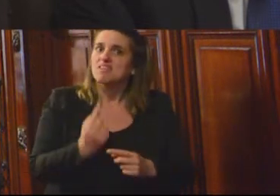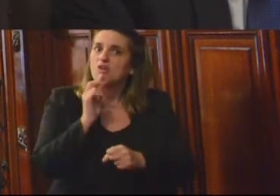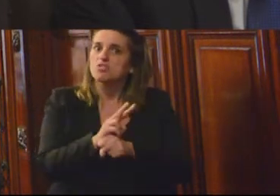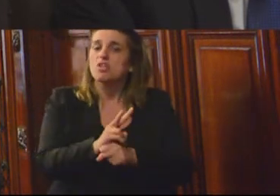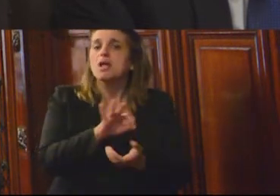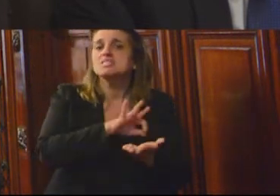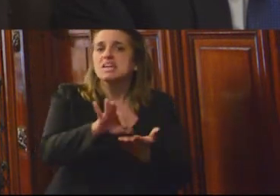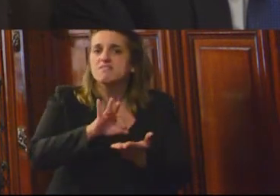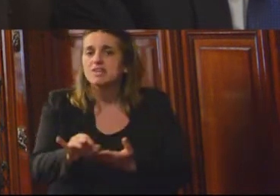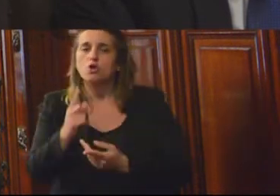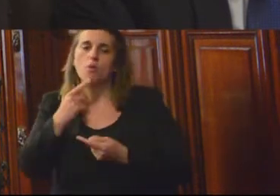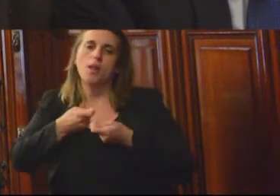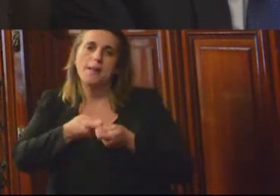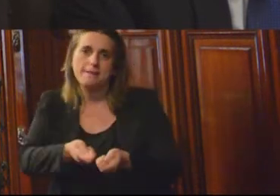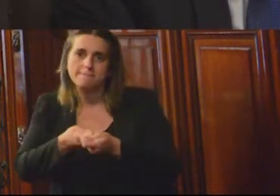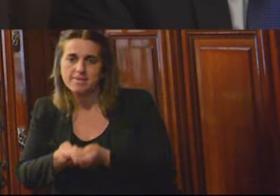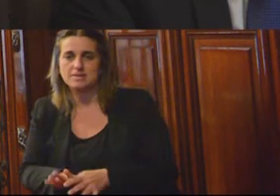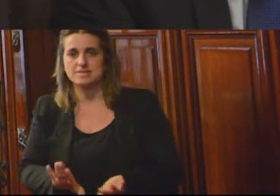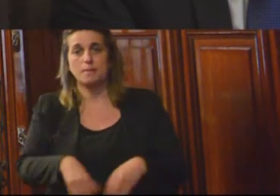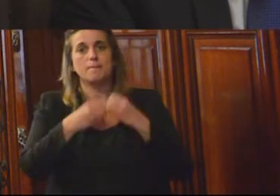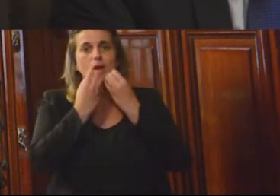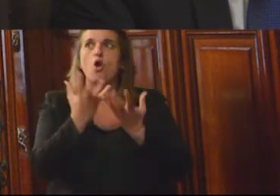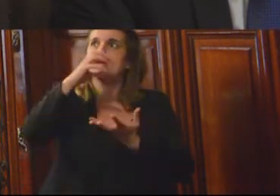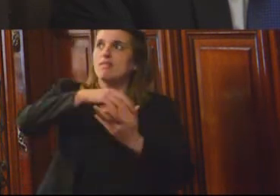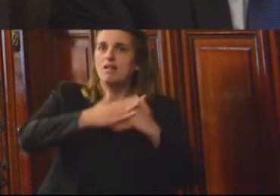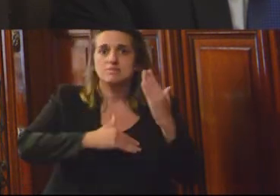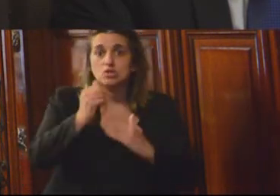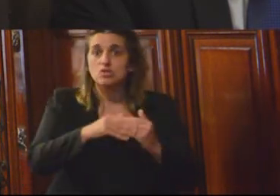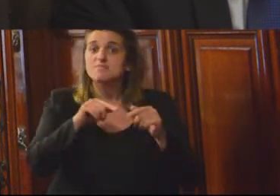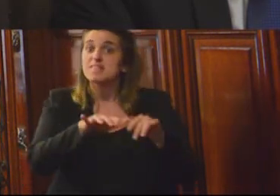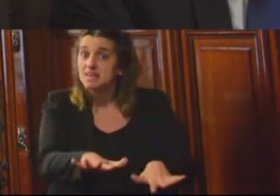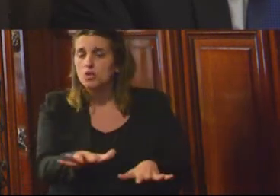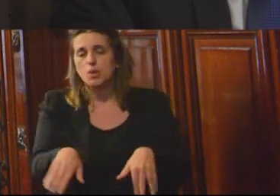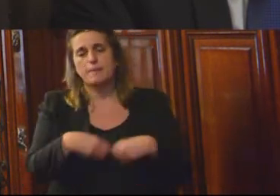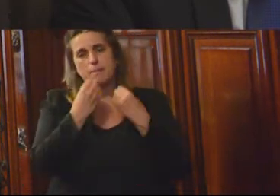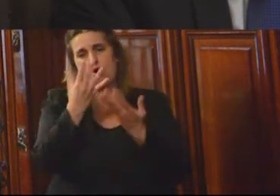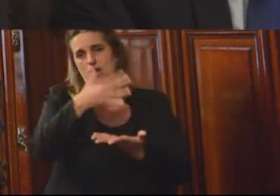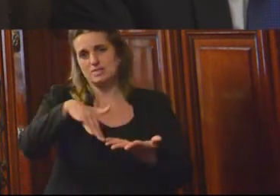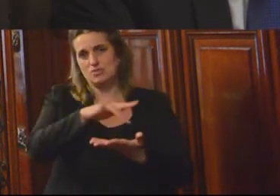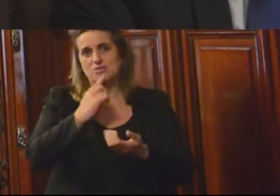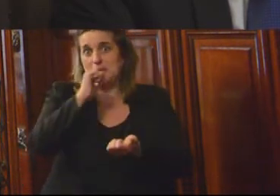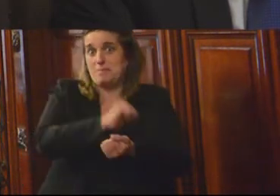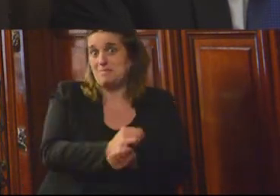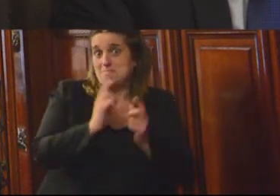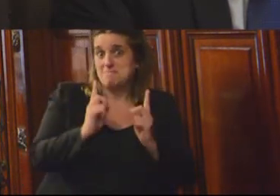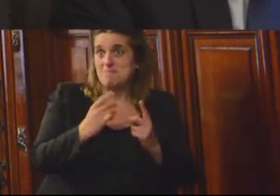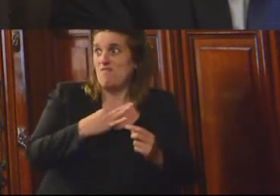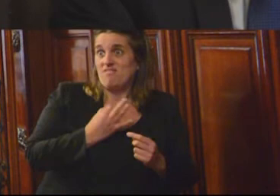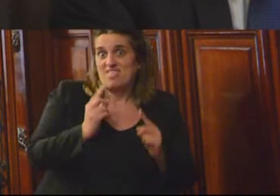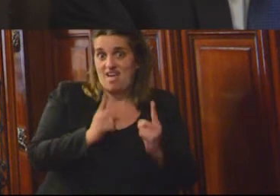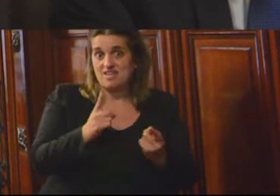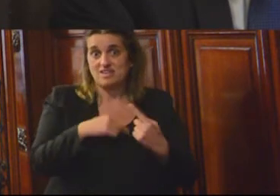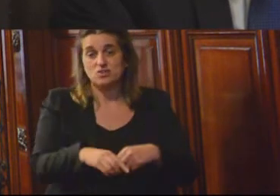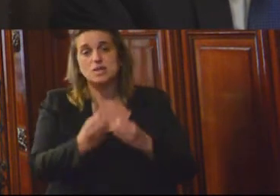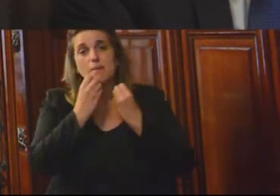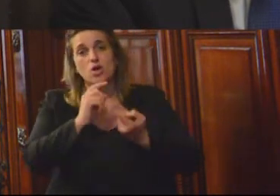la presión, como la limpieza, la mejora de instalaciones. Esto mejora significativamente las condiciones de detención, lo que a su vez puede mejorar las